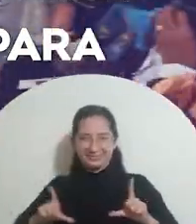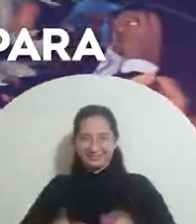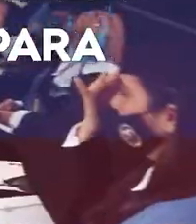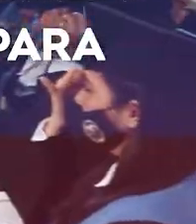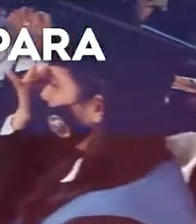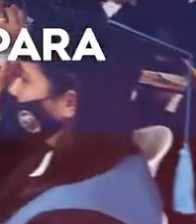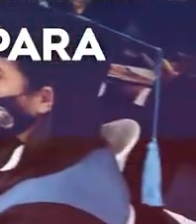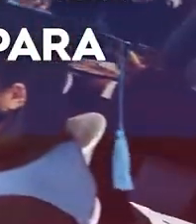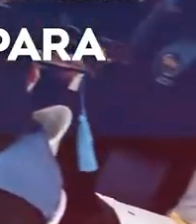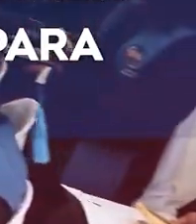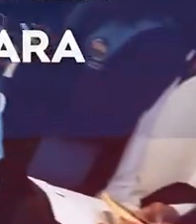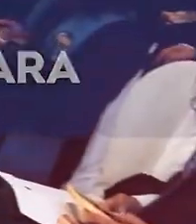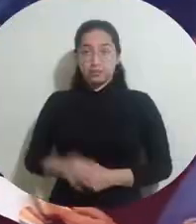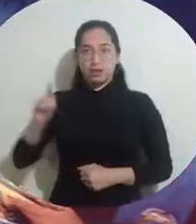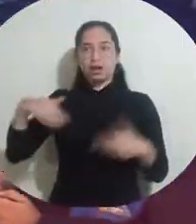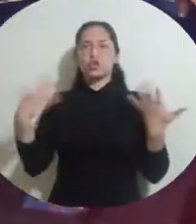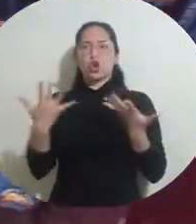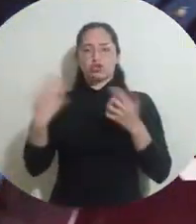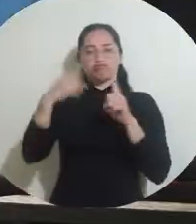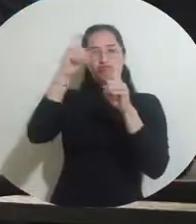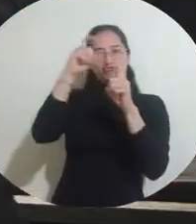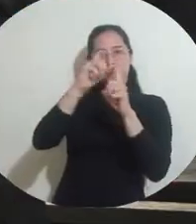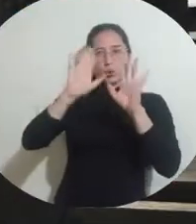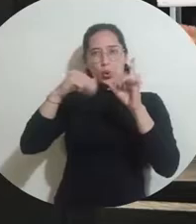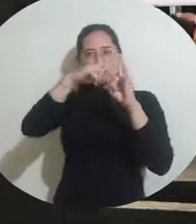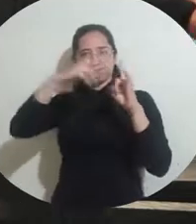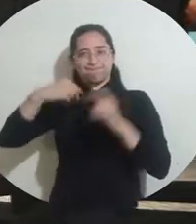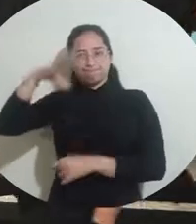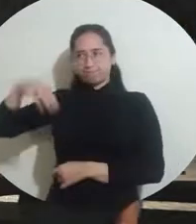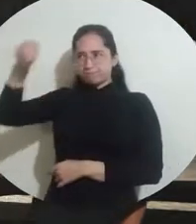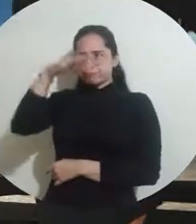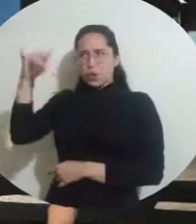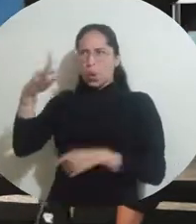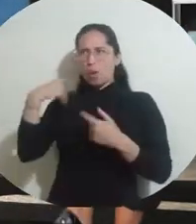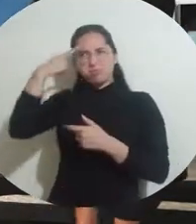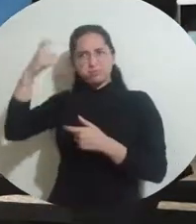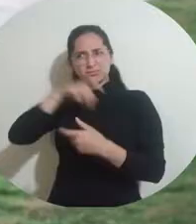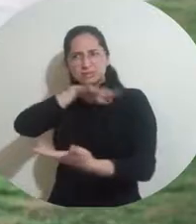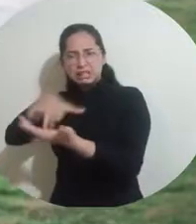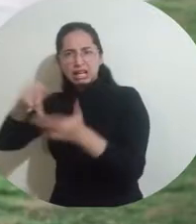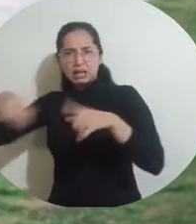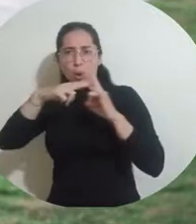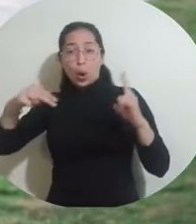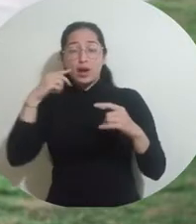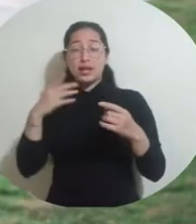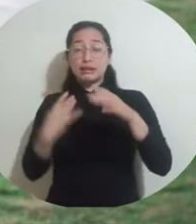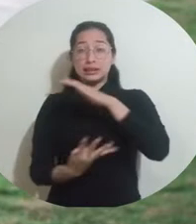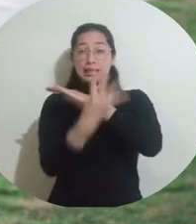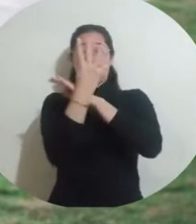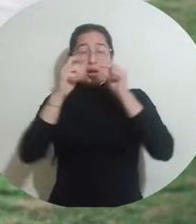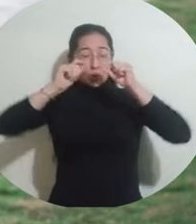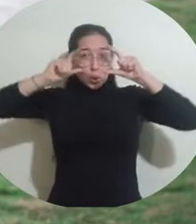Vengo de Siena Magdalena y fue todo un reto para mí estudiar, despertarme a las 4 de la mañana para